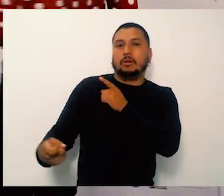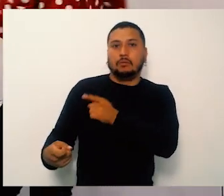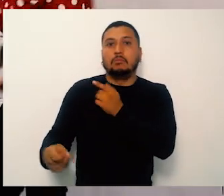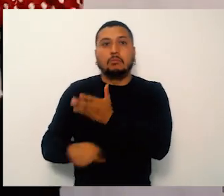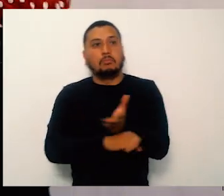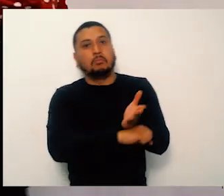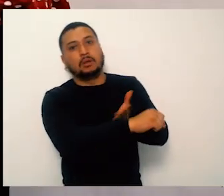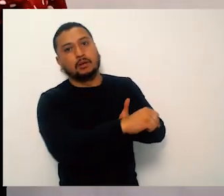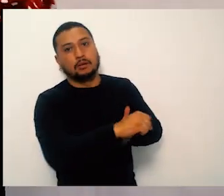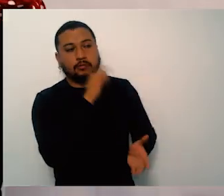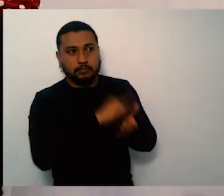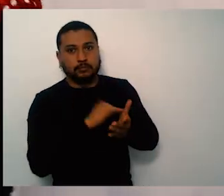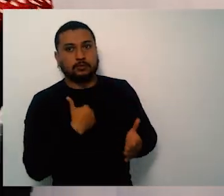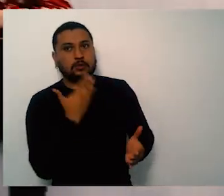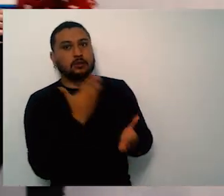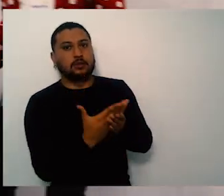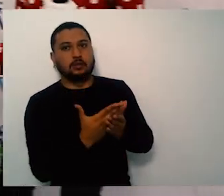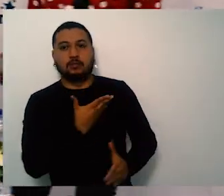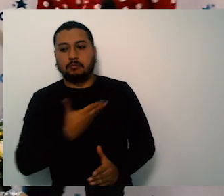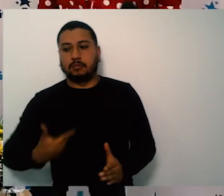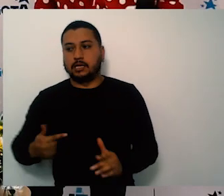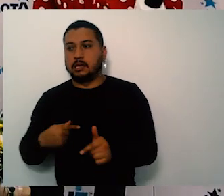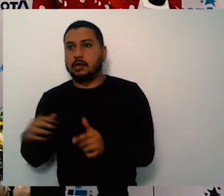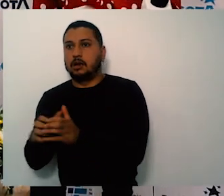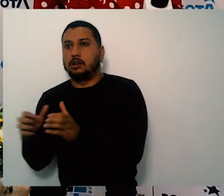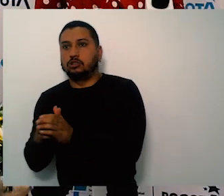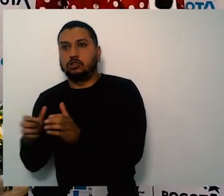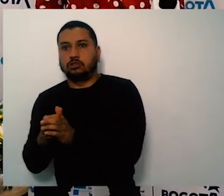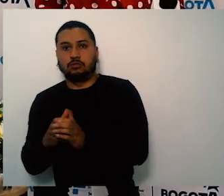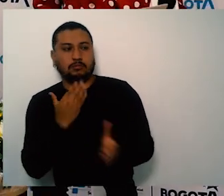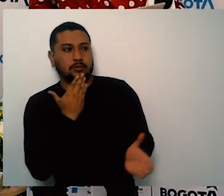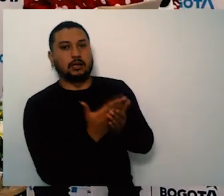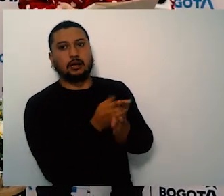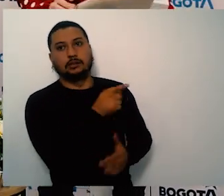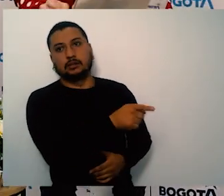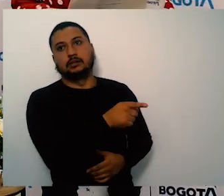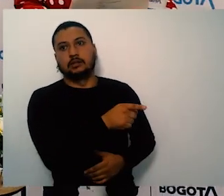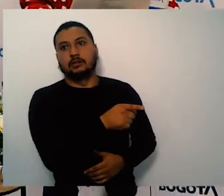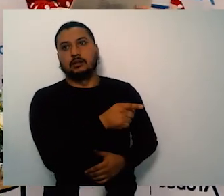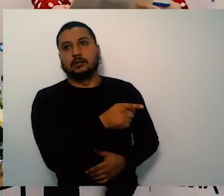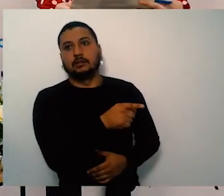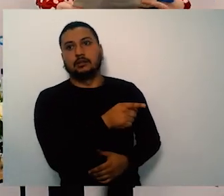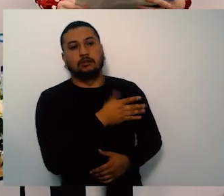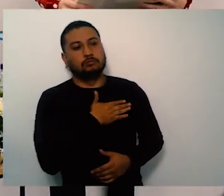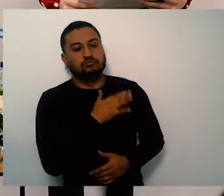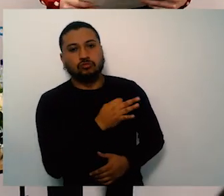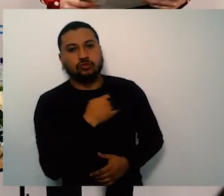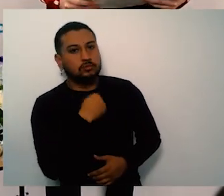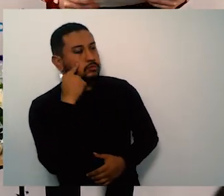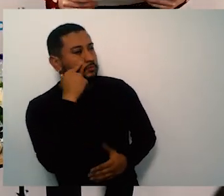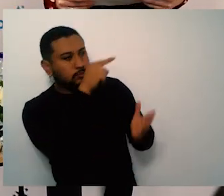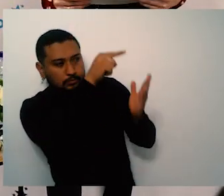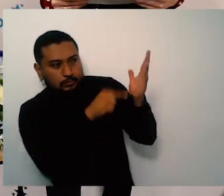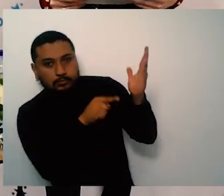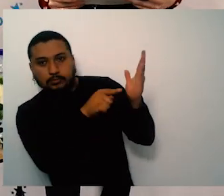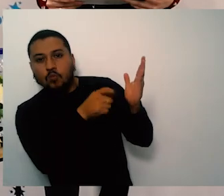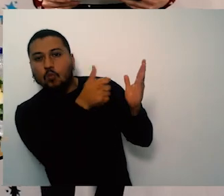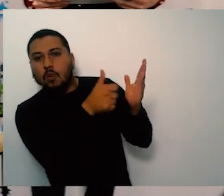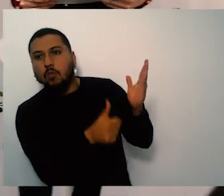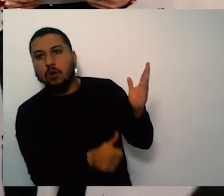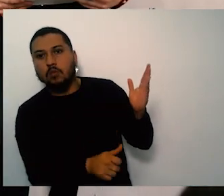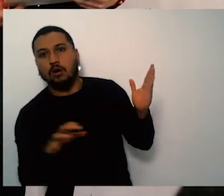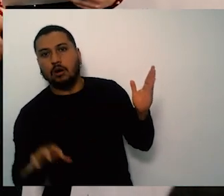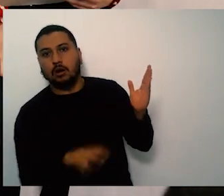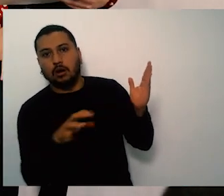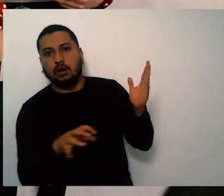Muchísimas gracias don Alberto. Don Alberto nosotros somos conscientes de la situación en el tema de medicamentos